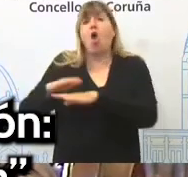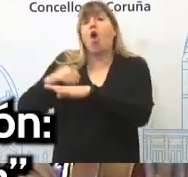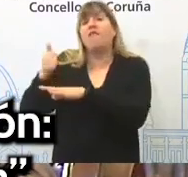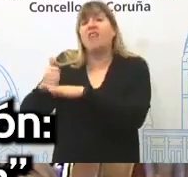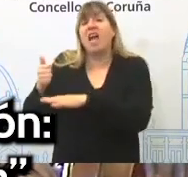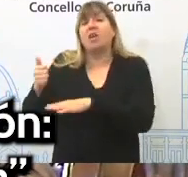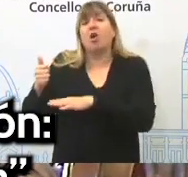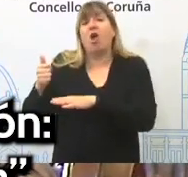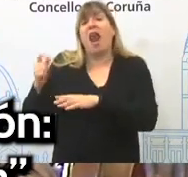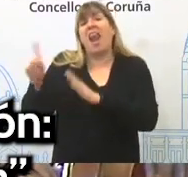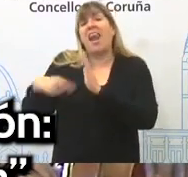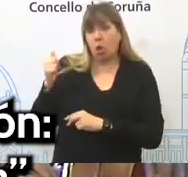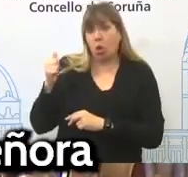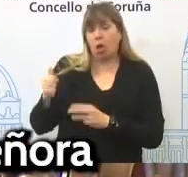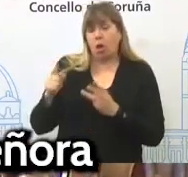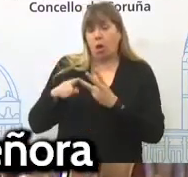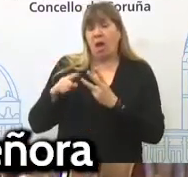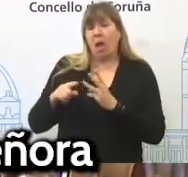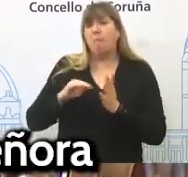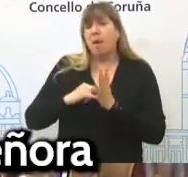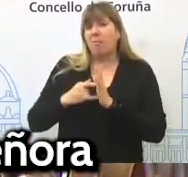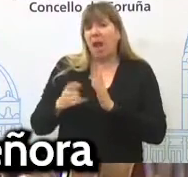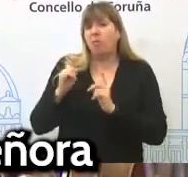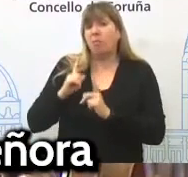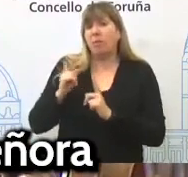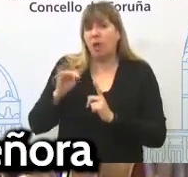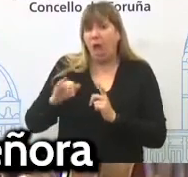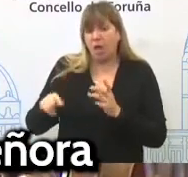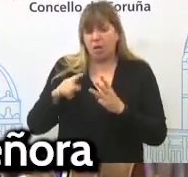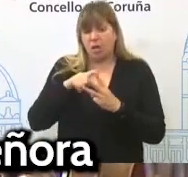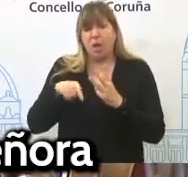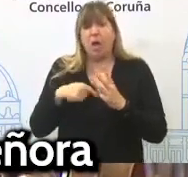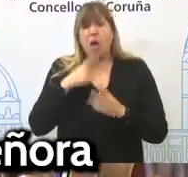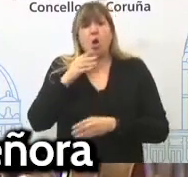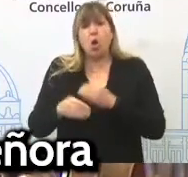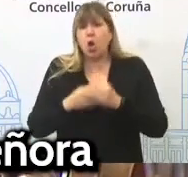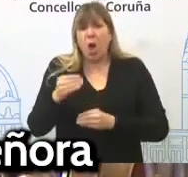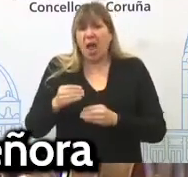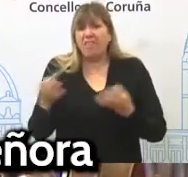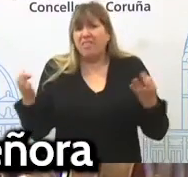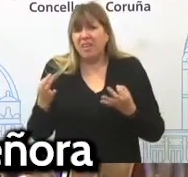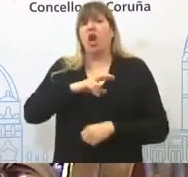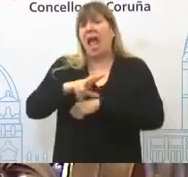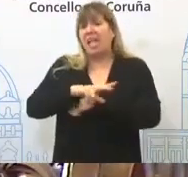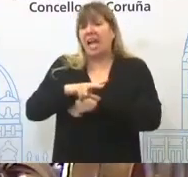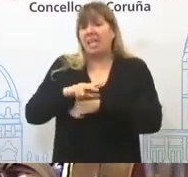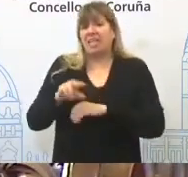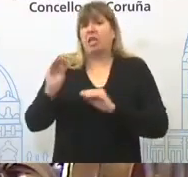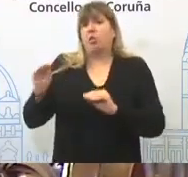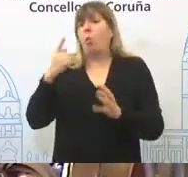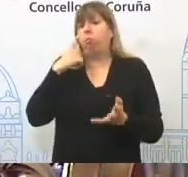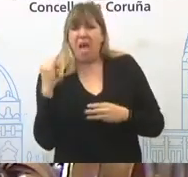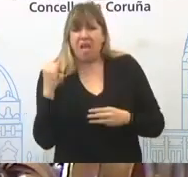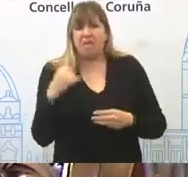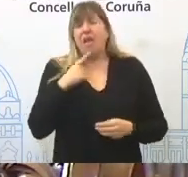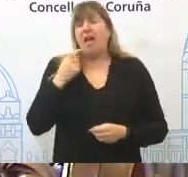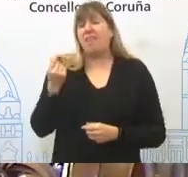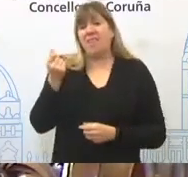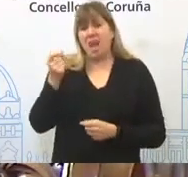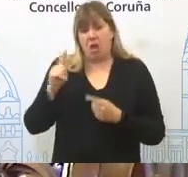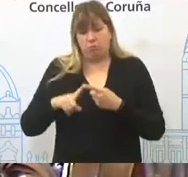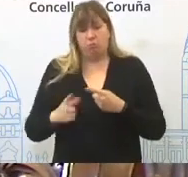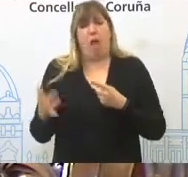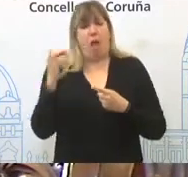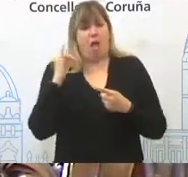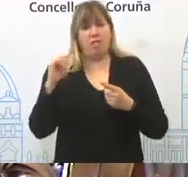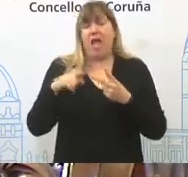aparca la lei de vivenda. Non abordar o problema da vivenda, senhora alcaldesa, é unha irresponsabilidade. Ter recursos, ter unha